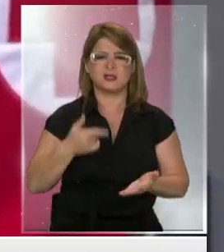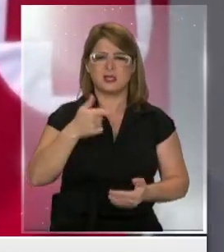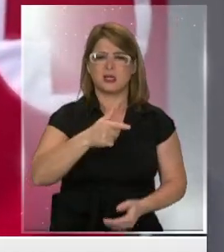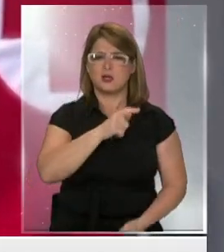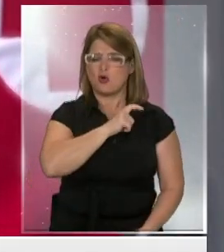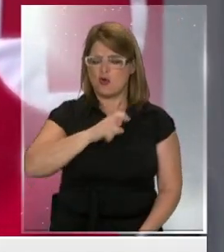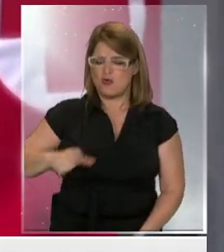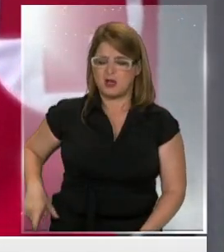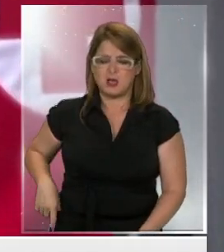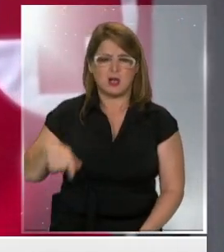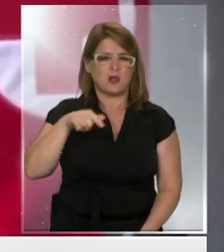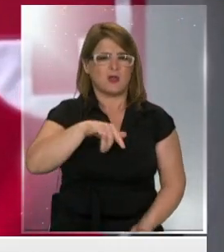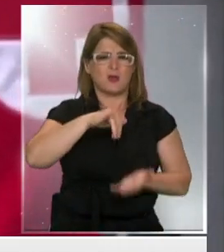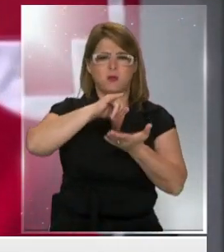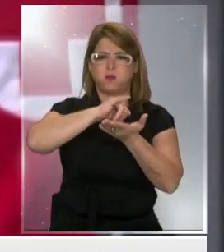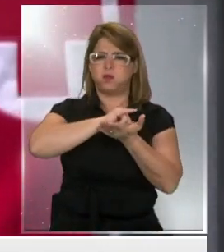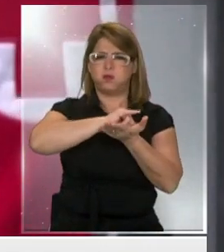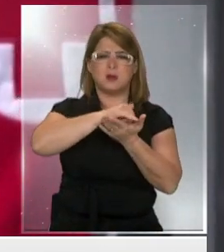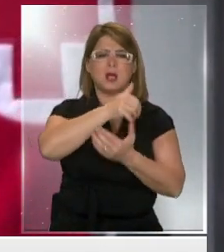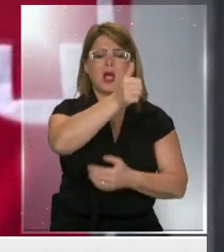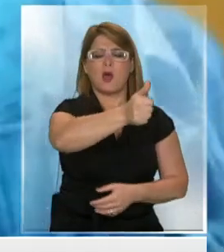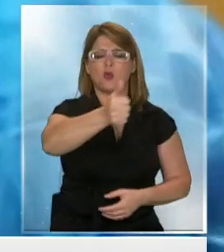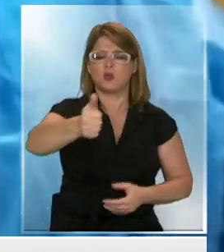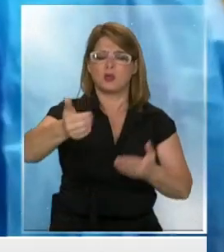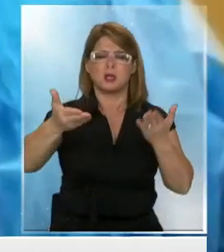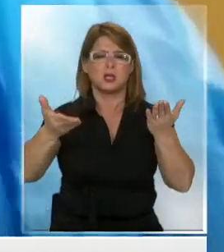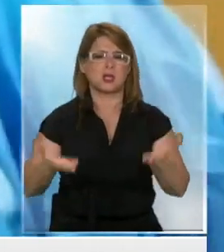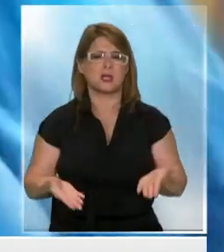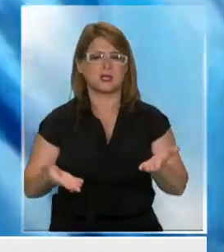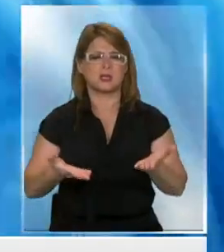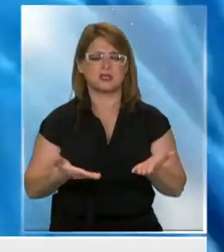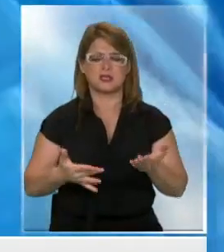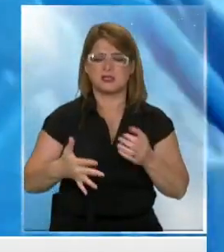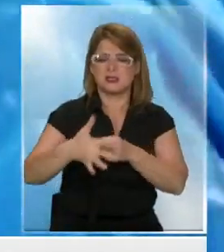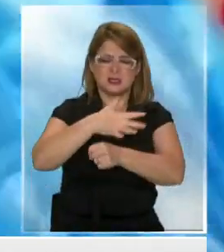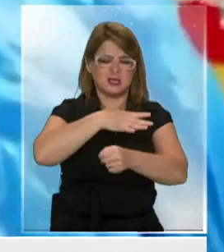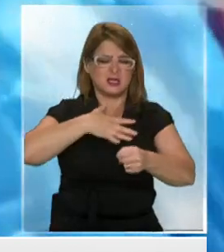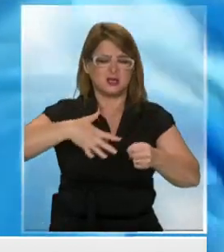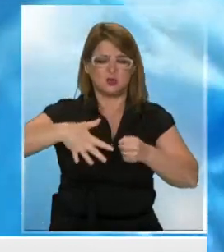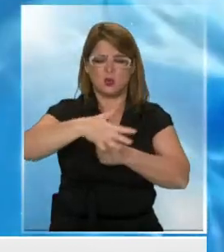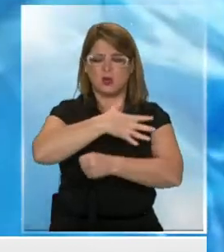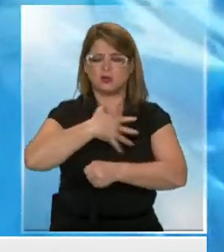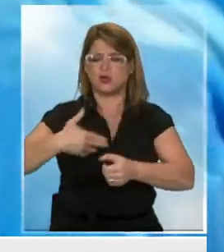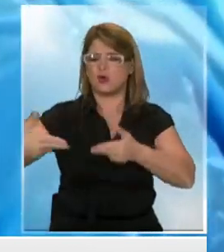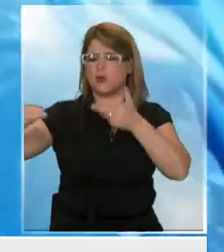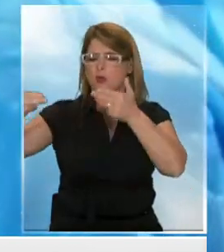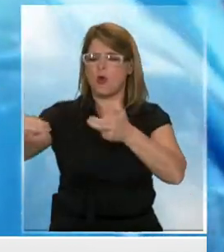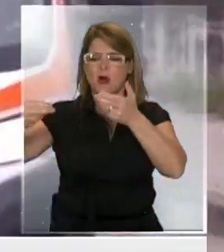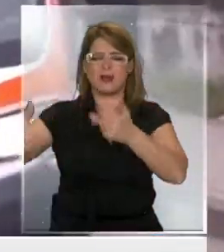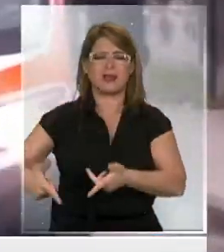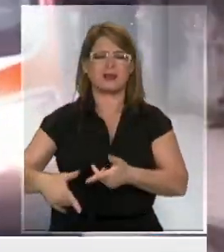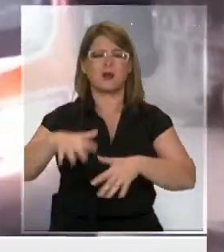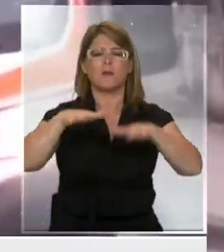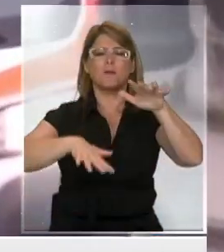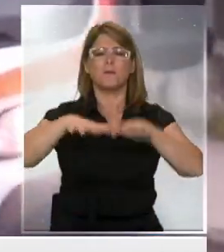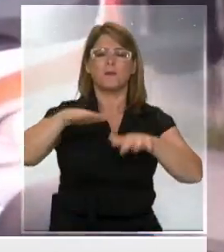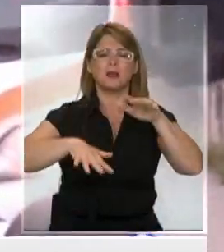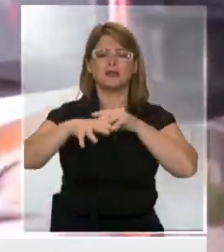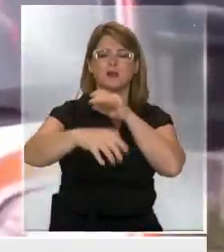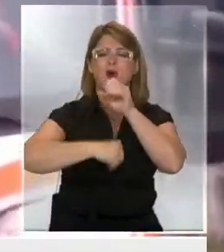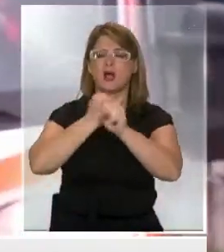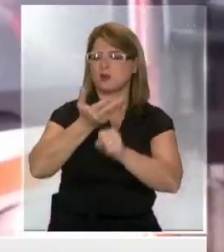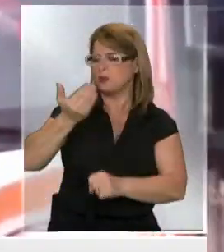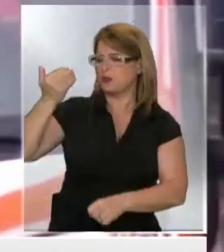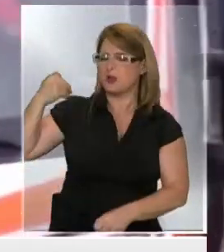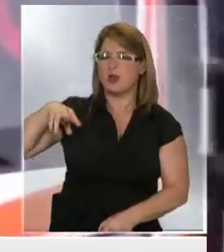desesperado. Las autoridades han dicho que se vivirá un momento similar al de Pearl Harbor o a los atentados del 11 de septiembre de 2001,